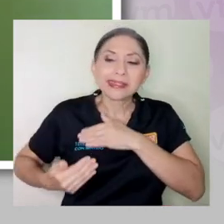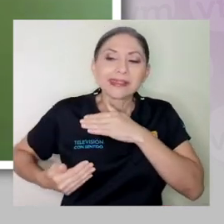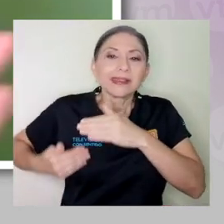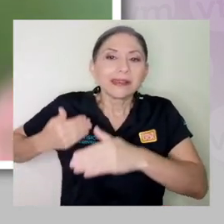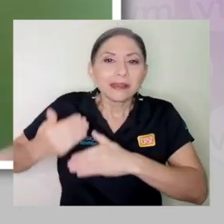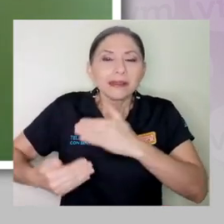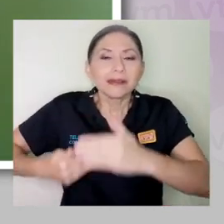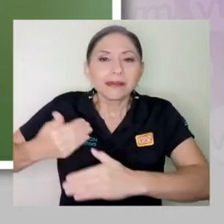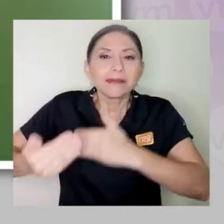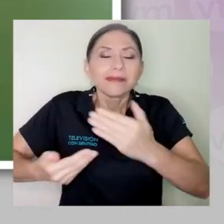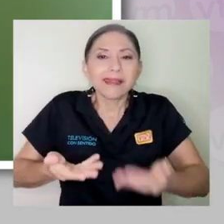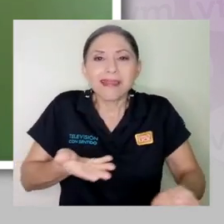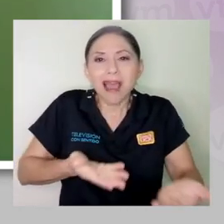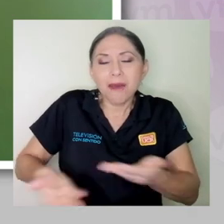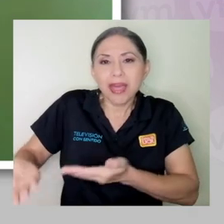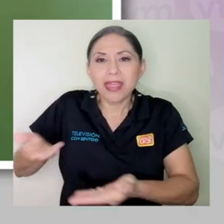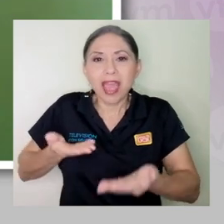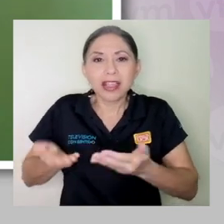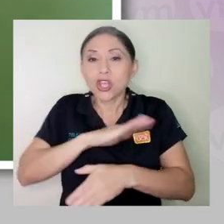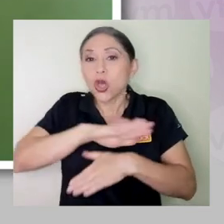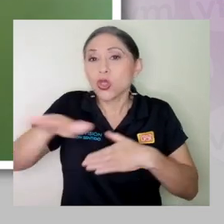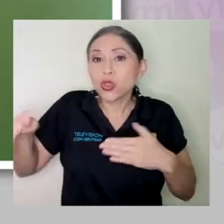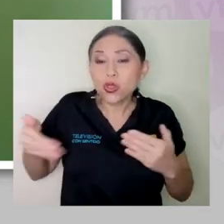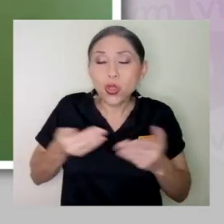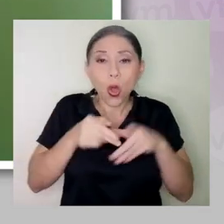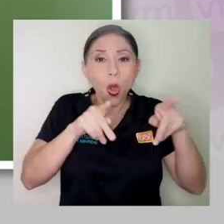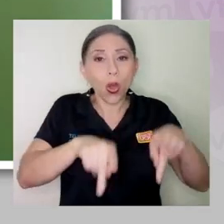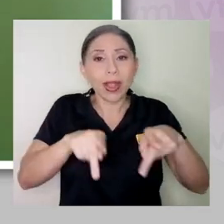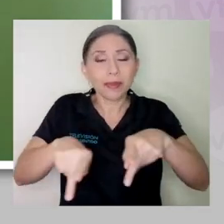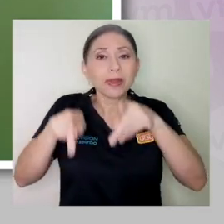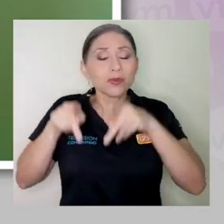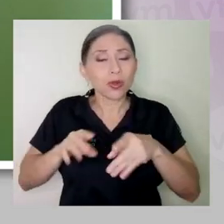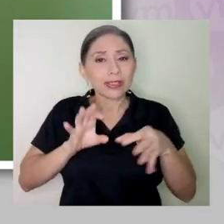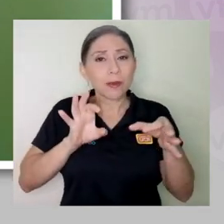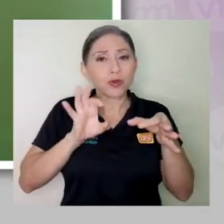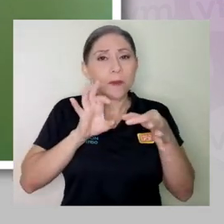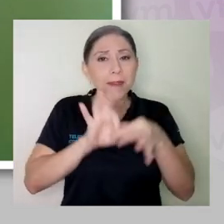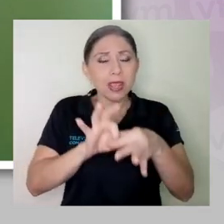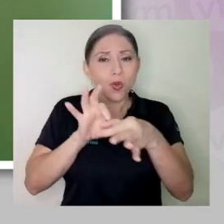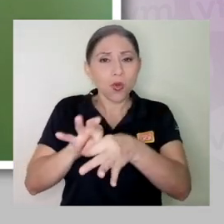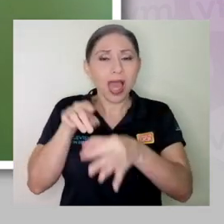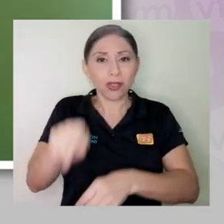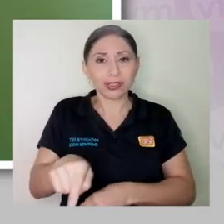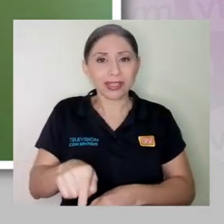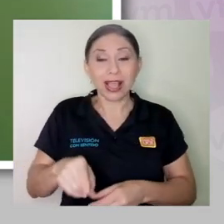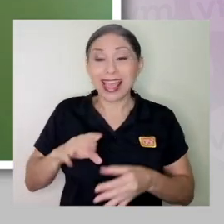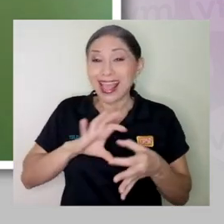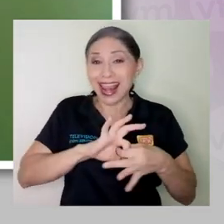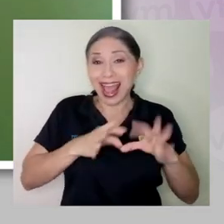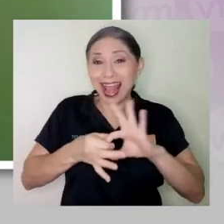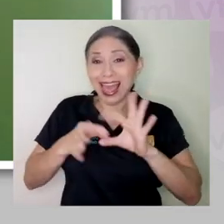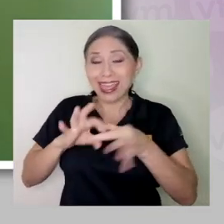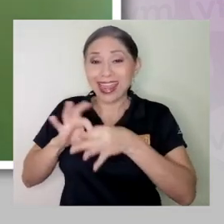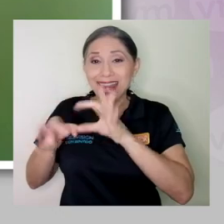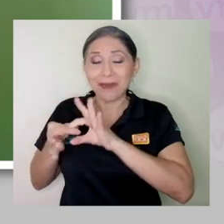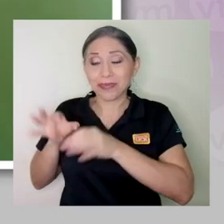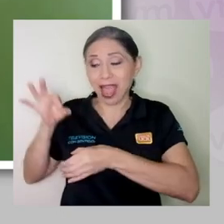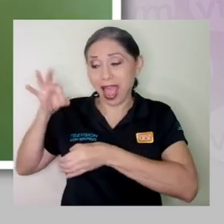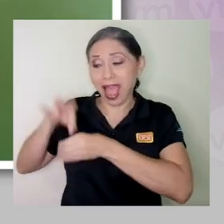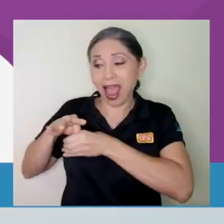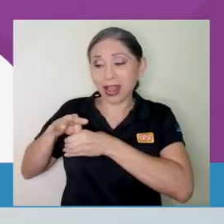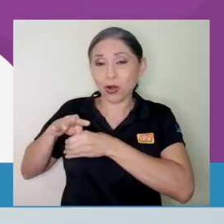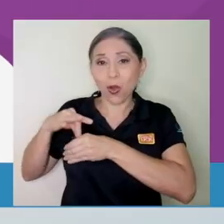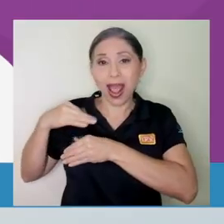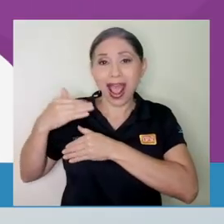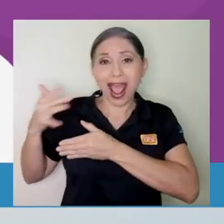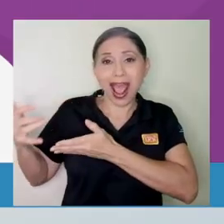todos estamos de una u otra manera vinculados. A lo largo de la cadena agroalimentaria se pierden muchos alimentos.